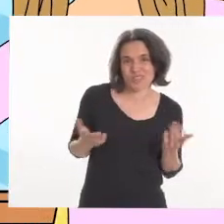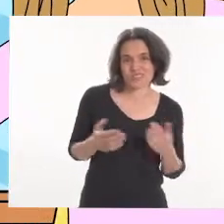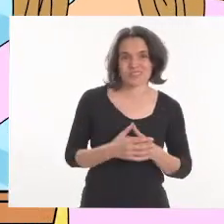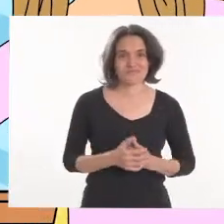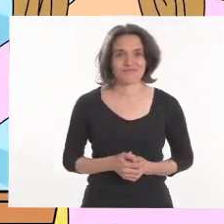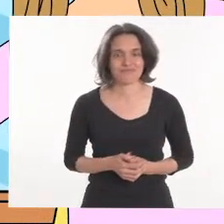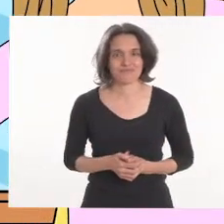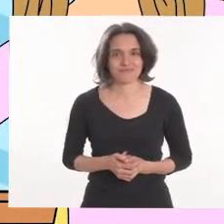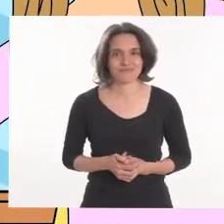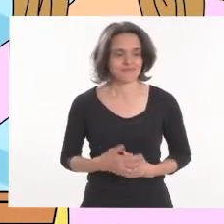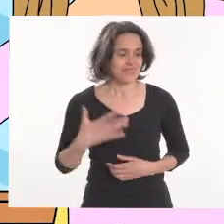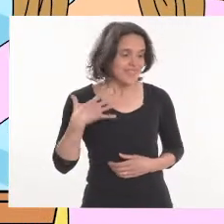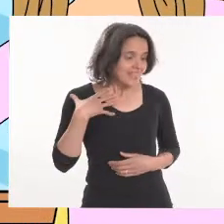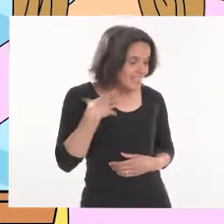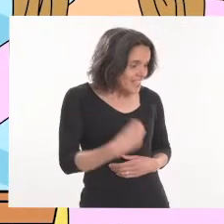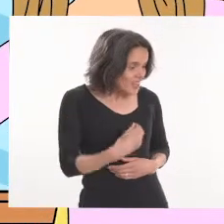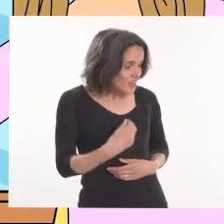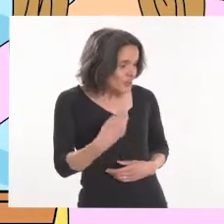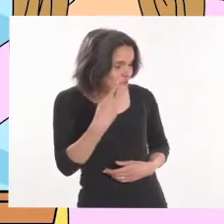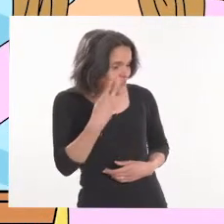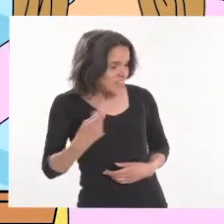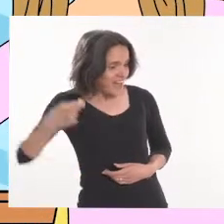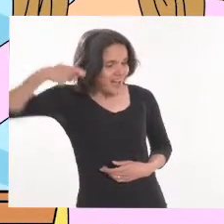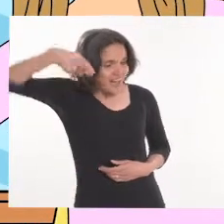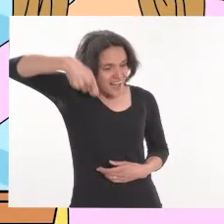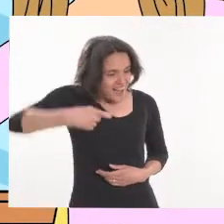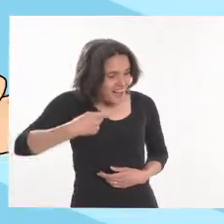Ya hijo, mira, aquí viene el avión.